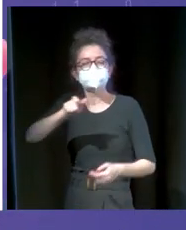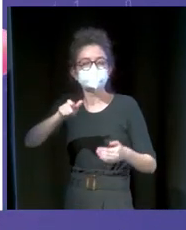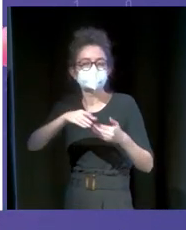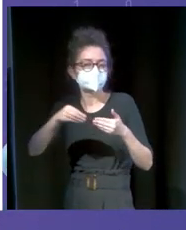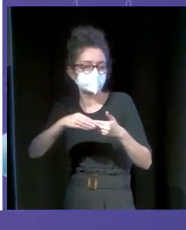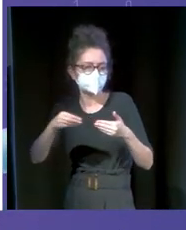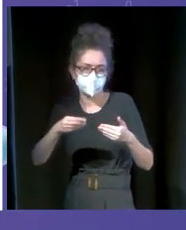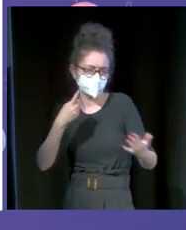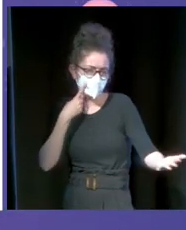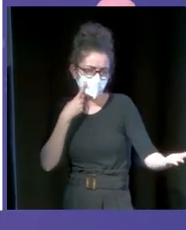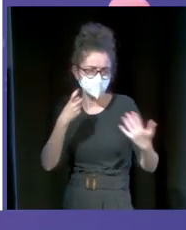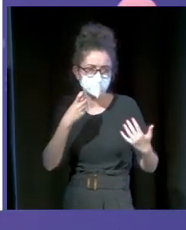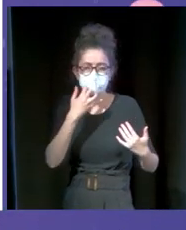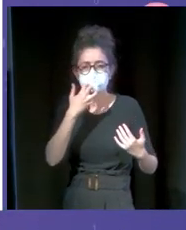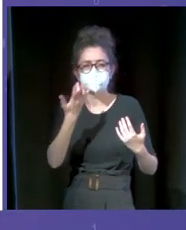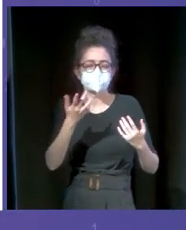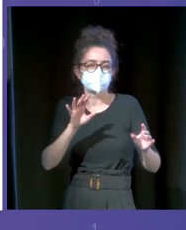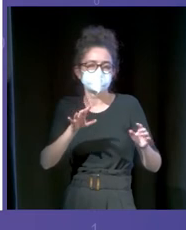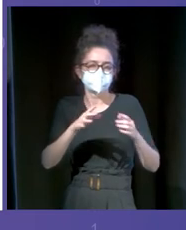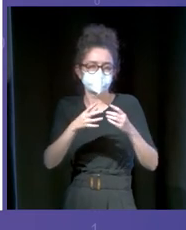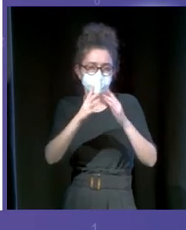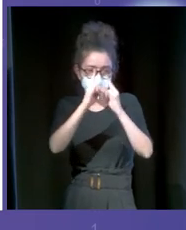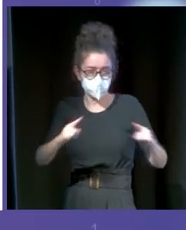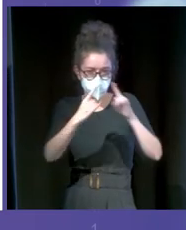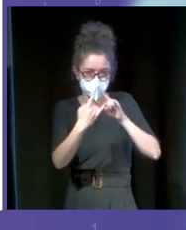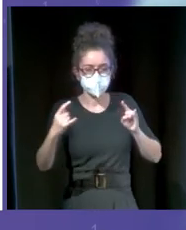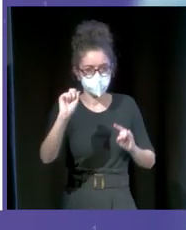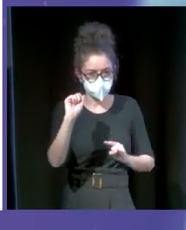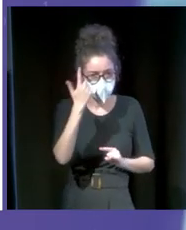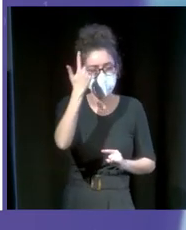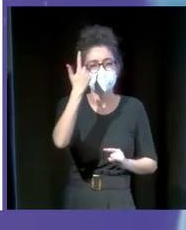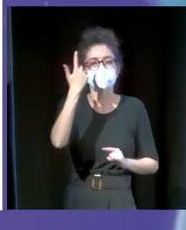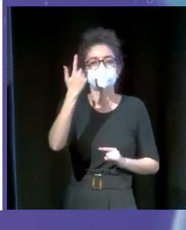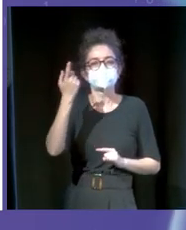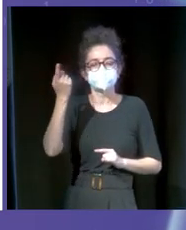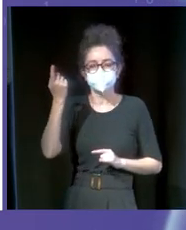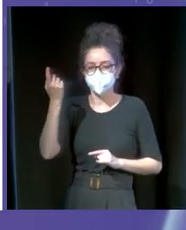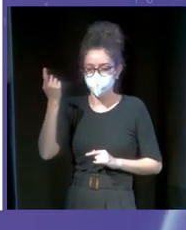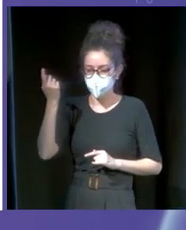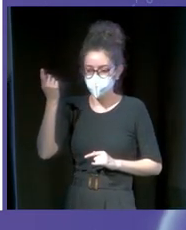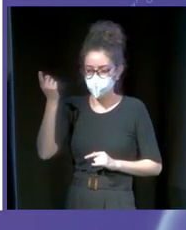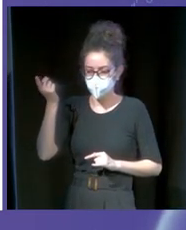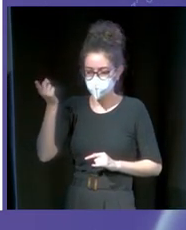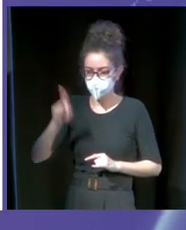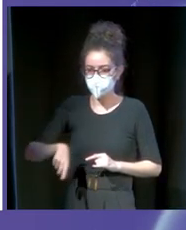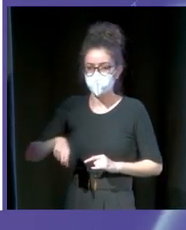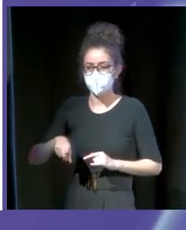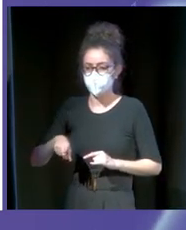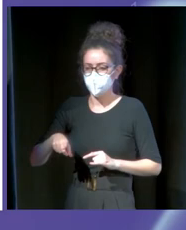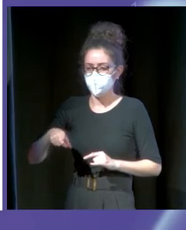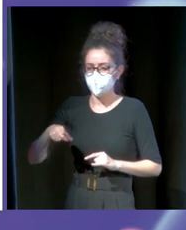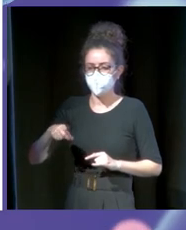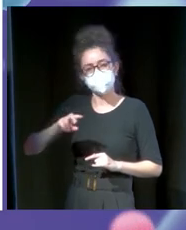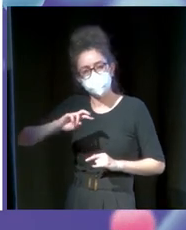de renombre mundial, como es el Circo del Sol, en el que vendemos toda la gira, tenemos la Mutua que se celebrará el próximo mes o tenemos